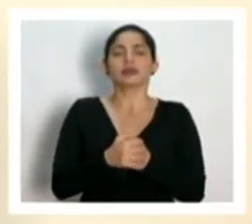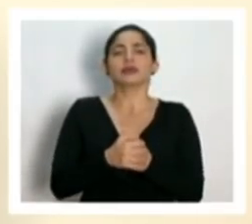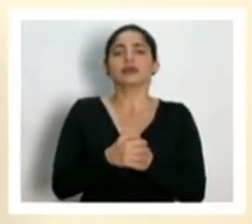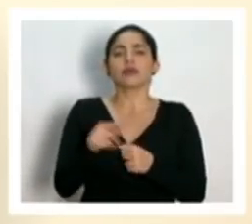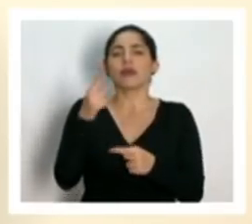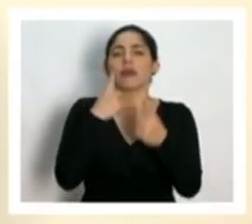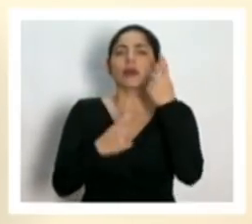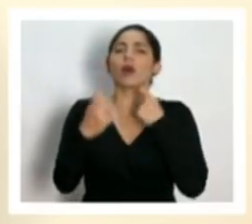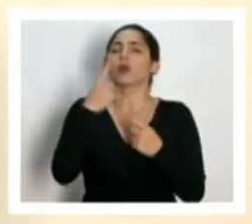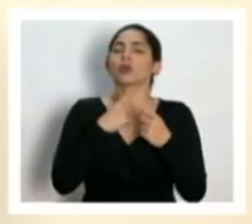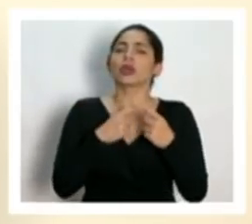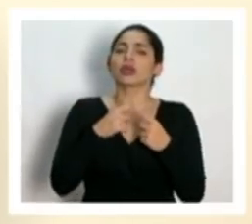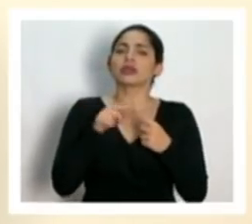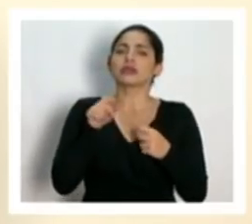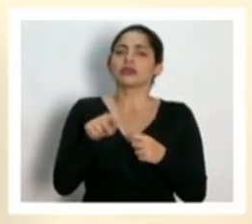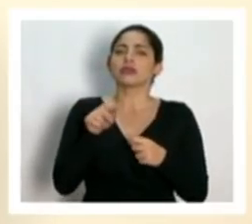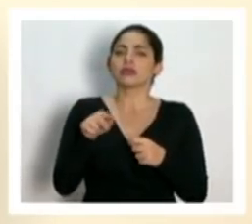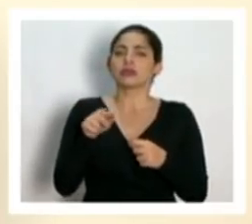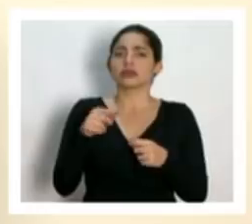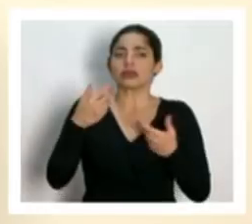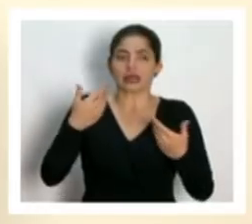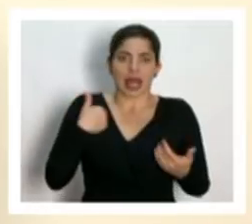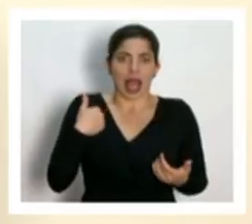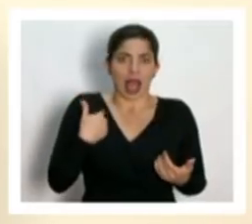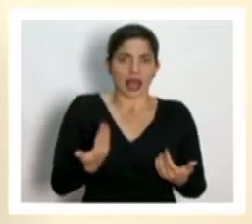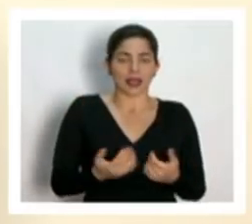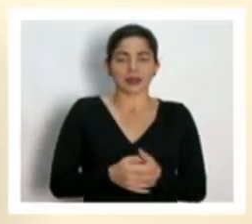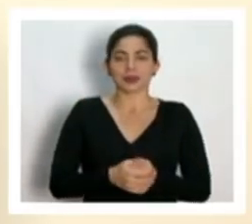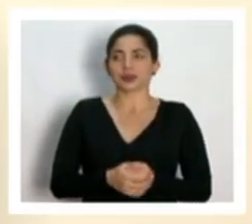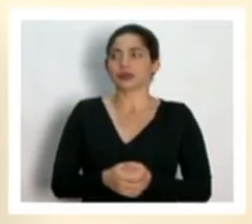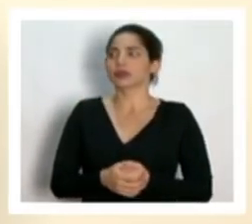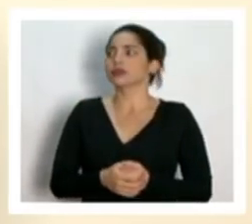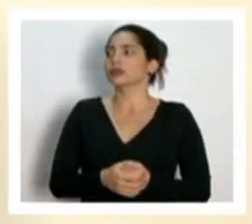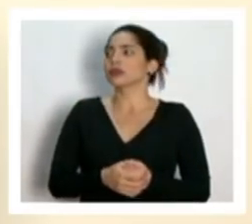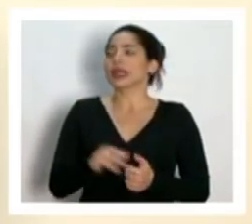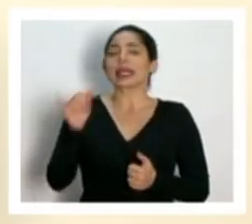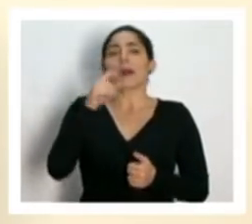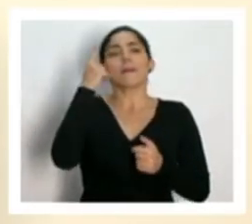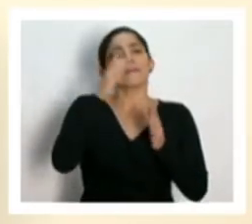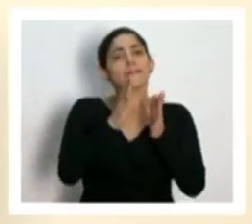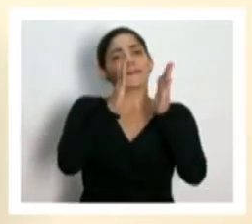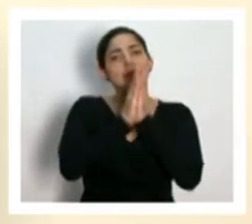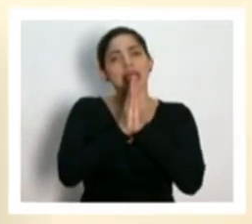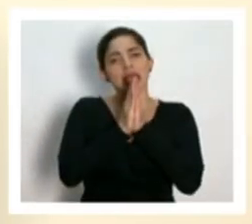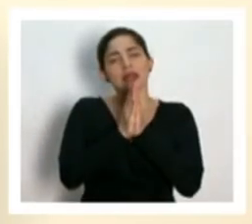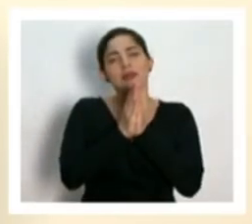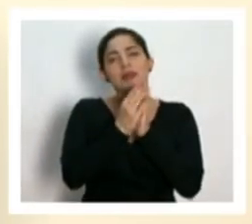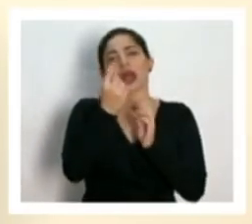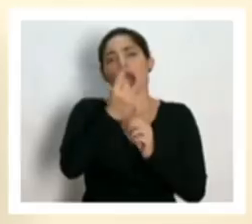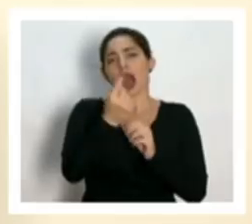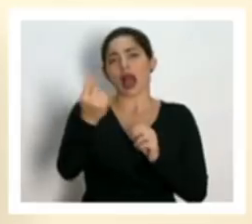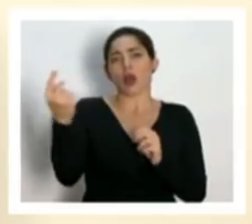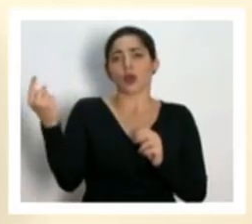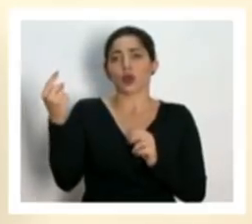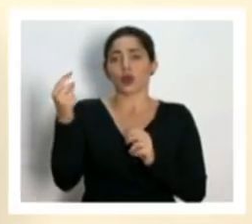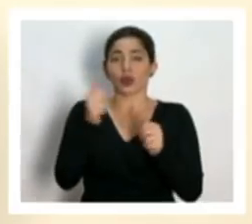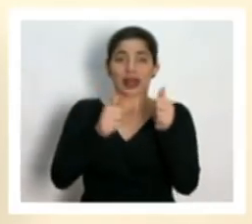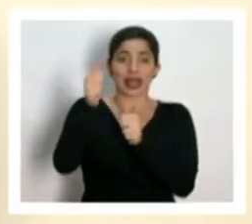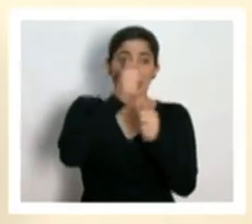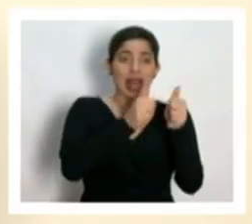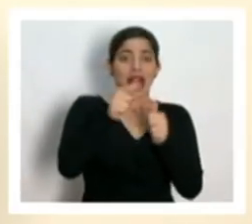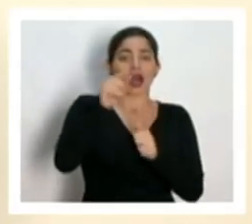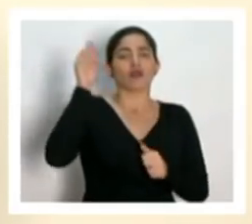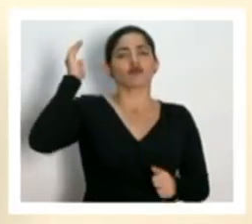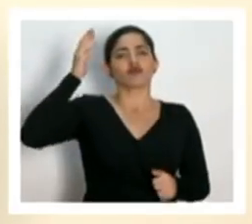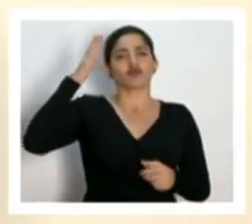que de las que tenemos también para pedirle a cada uno de los jerarcas que den un